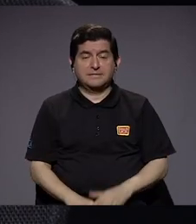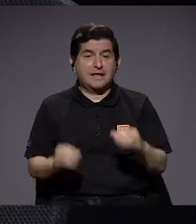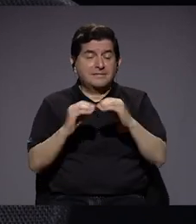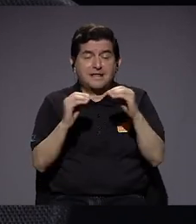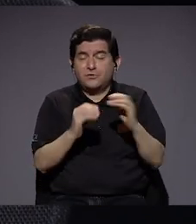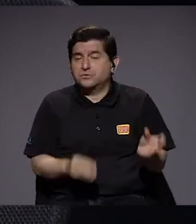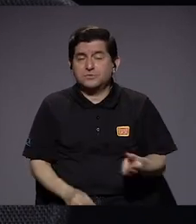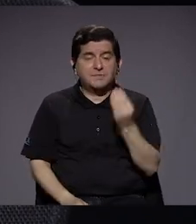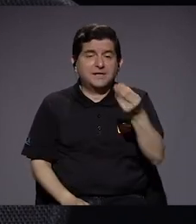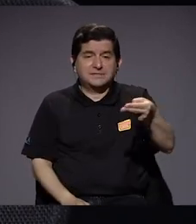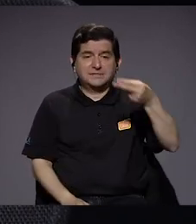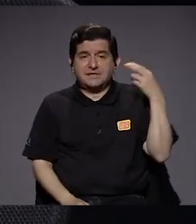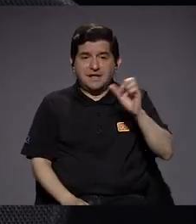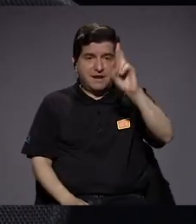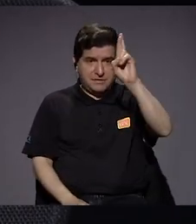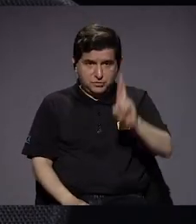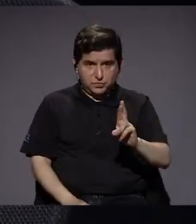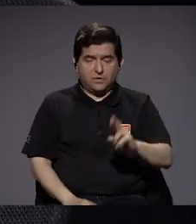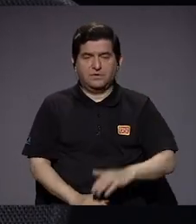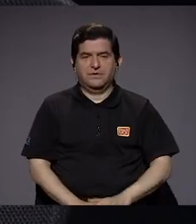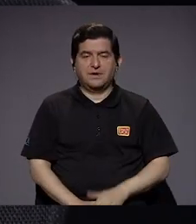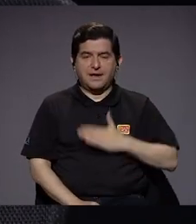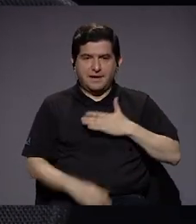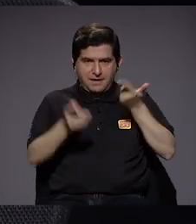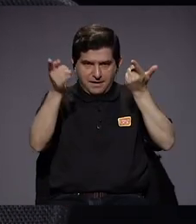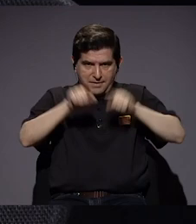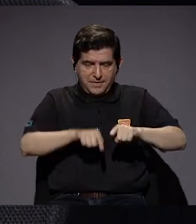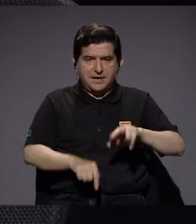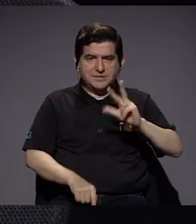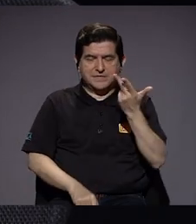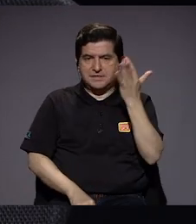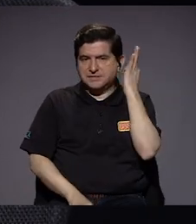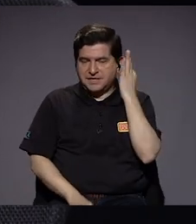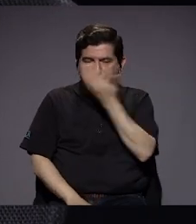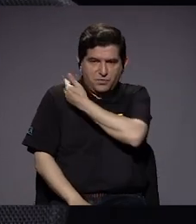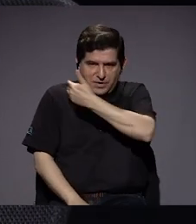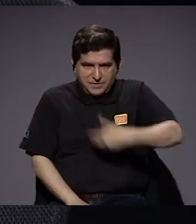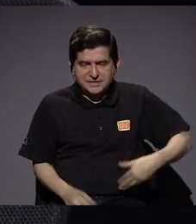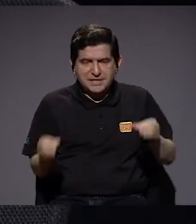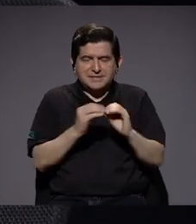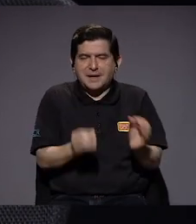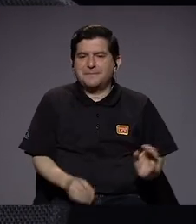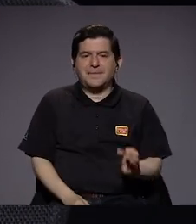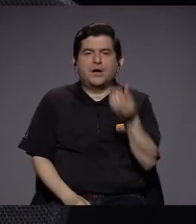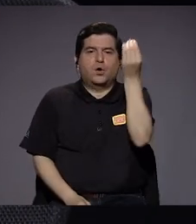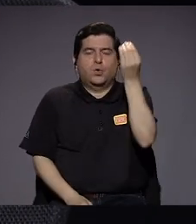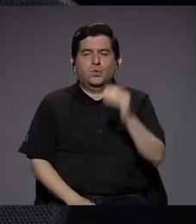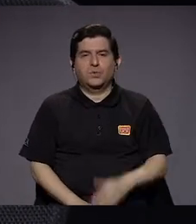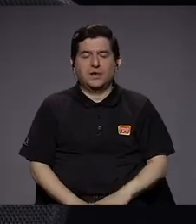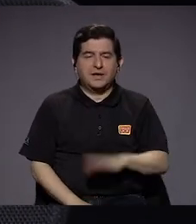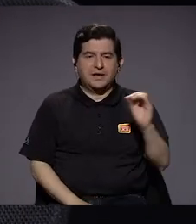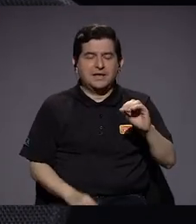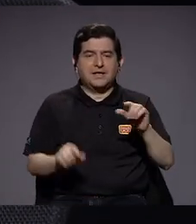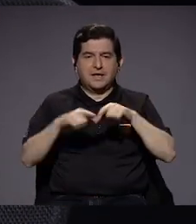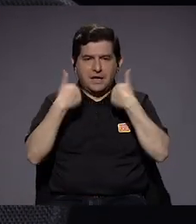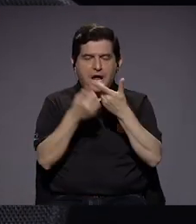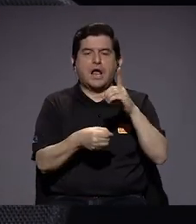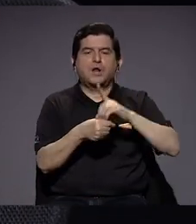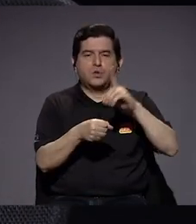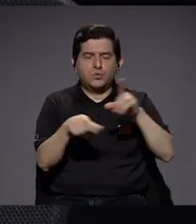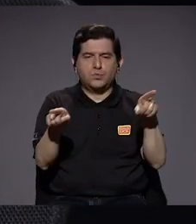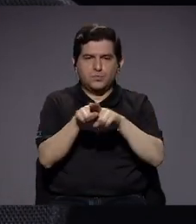jóvenes en nuestra historia costarricense. En mi caso, la tercera mujer presidenta, la más joven y la bancada también